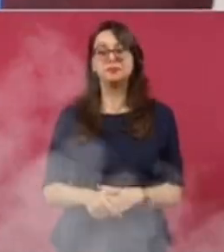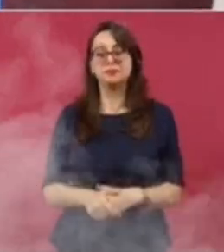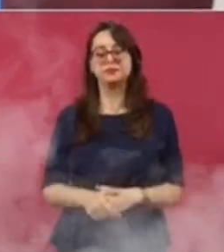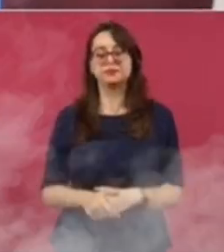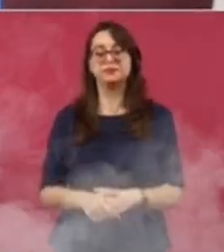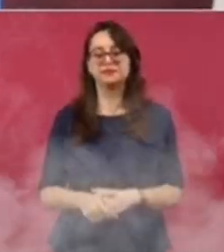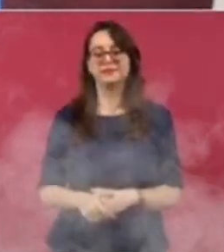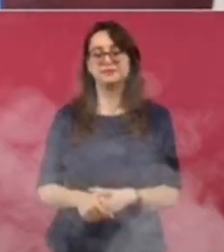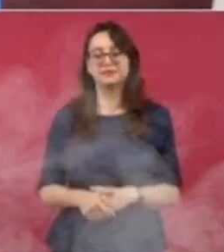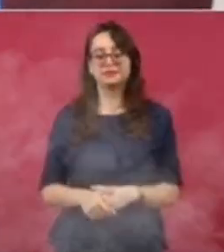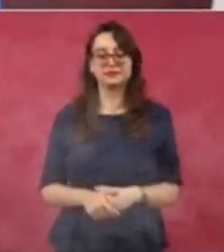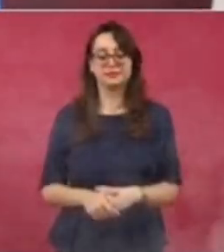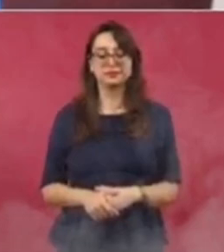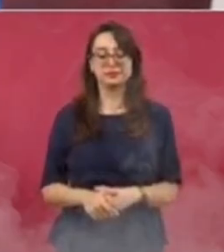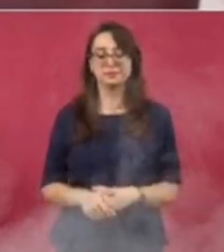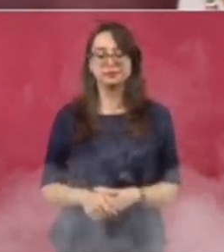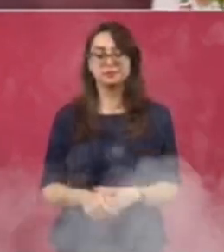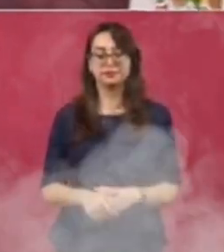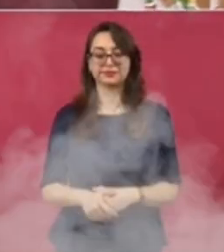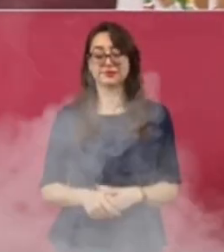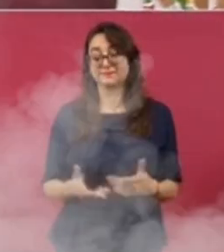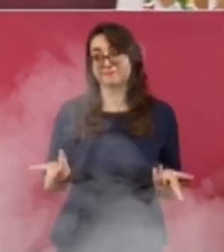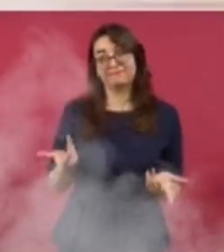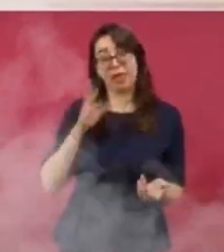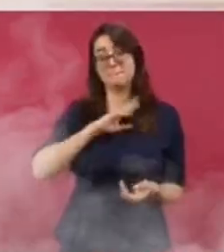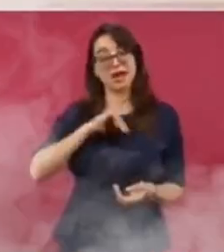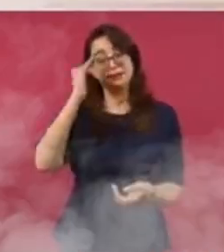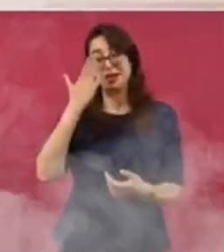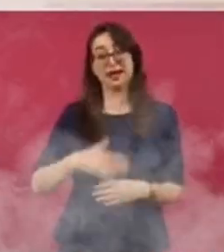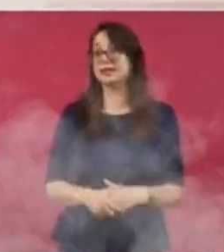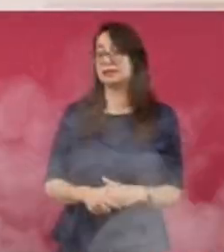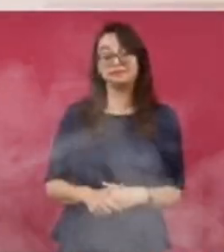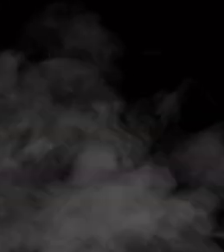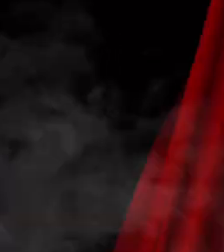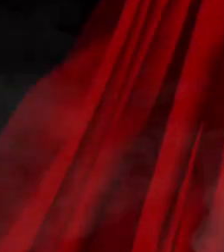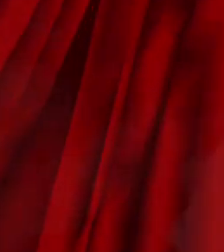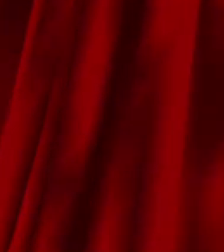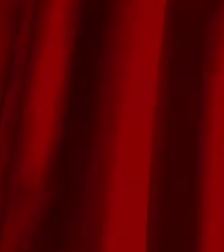no es bueno el ejemplo que están dando.